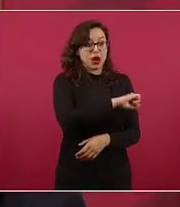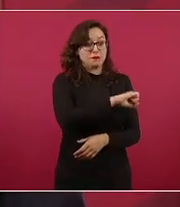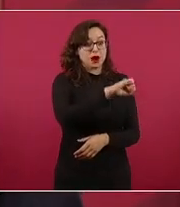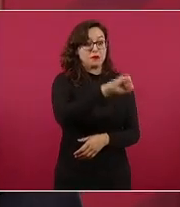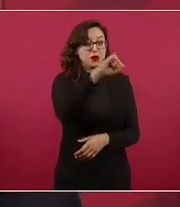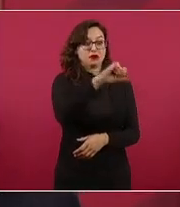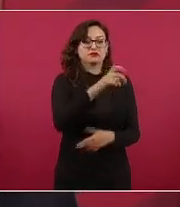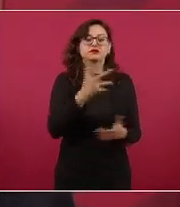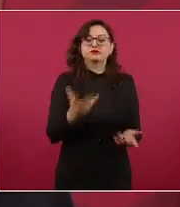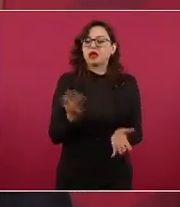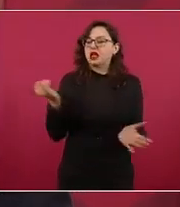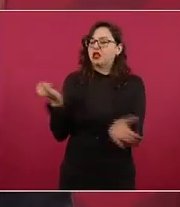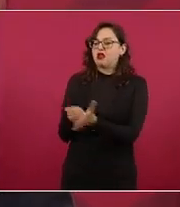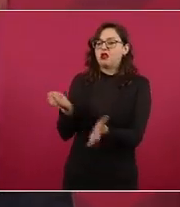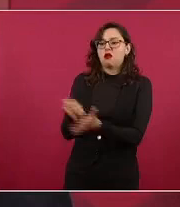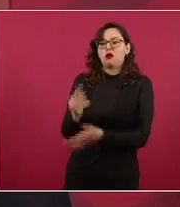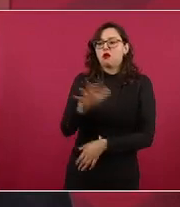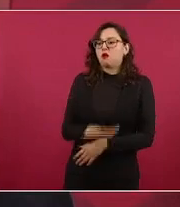para parar